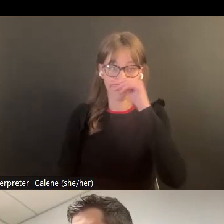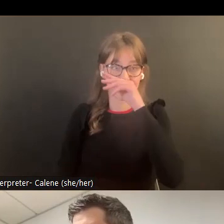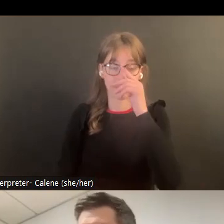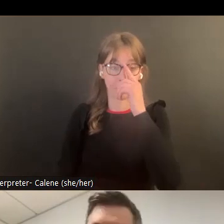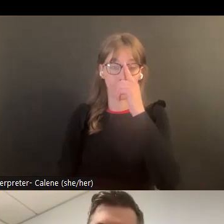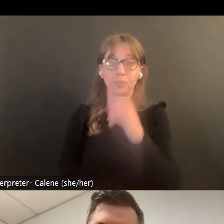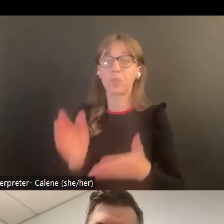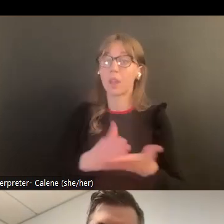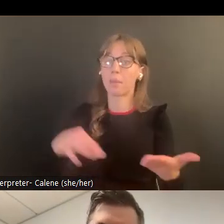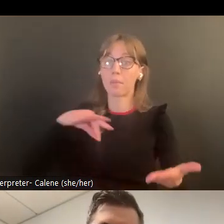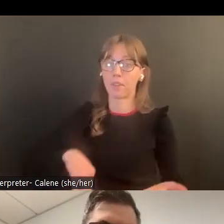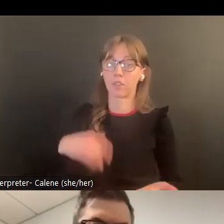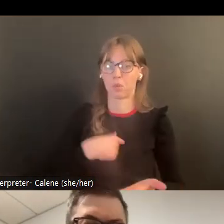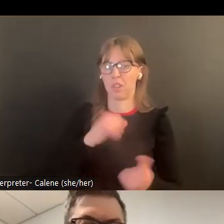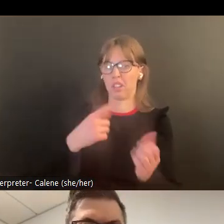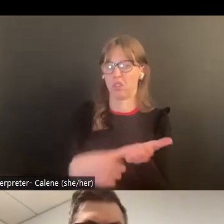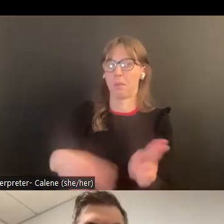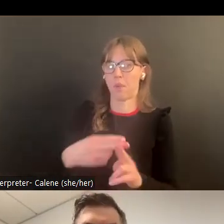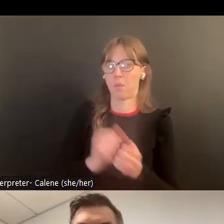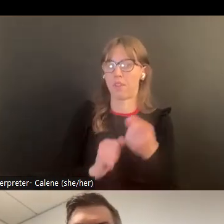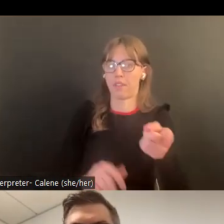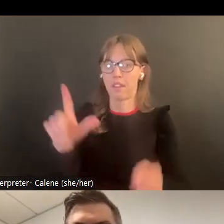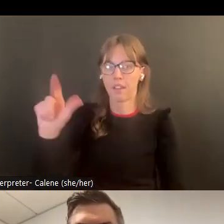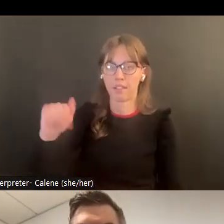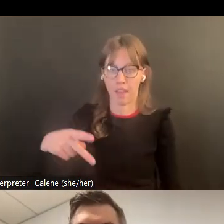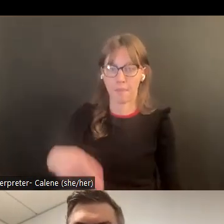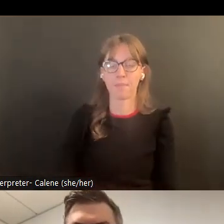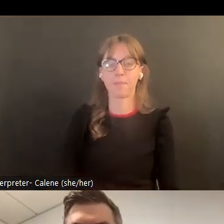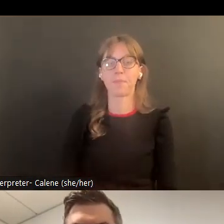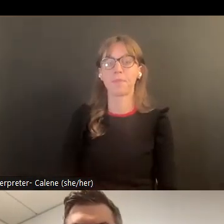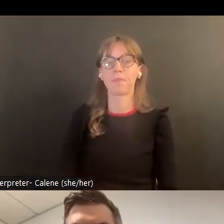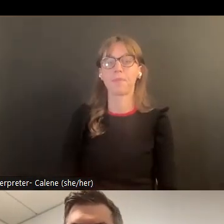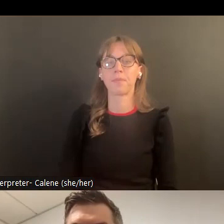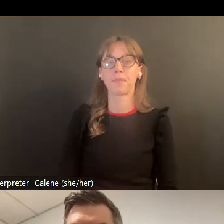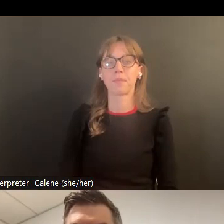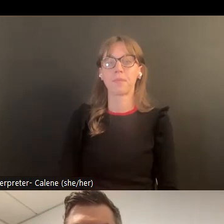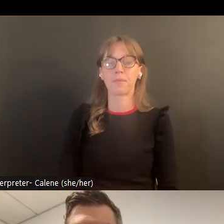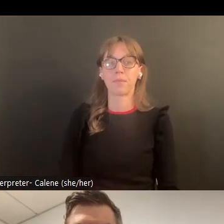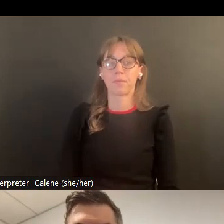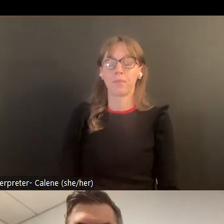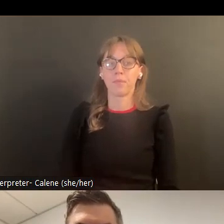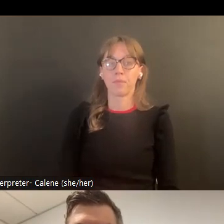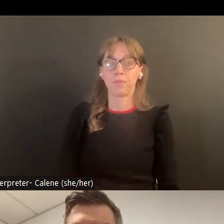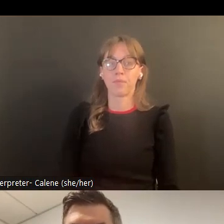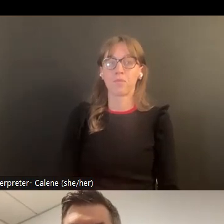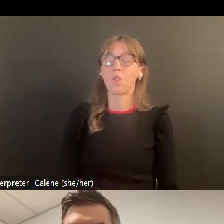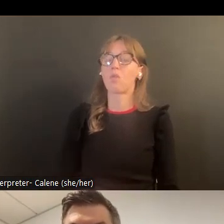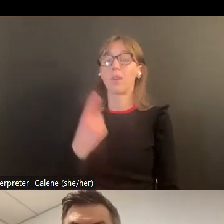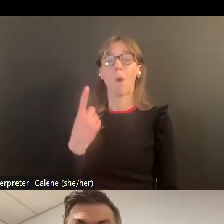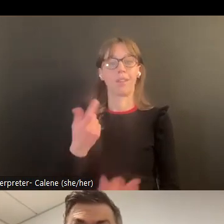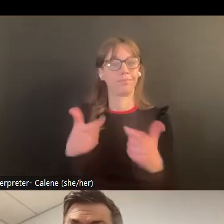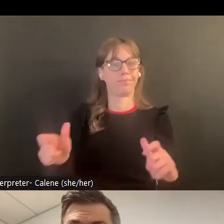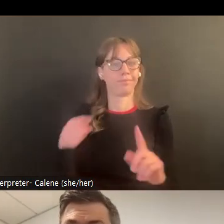los algunos de los beneficios que podemos hablar con este lab es obviamente una de las cosas principales